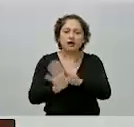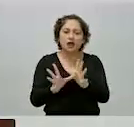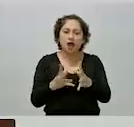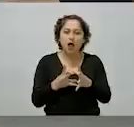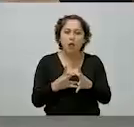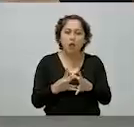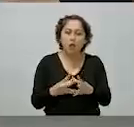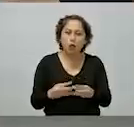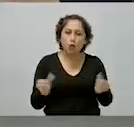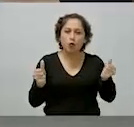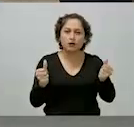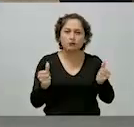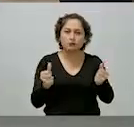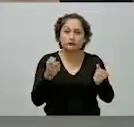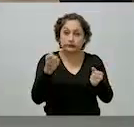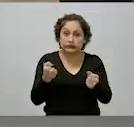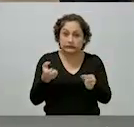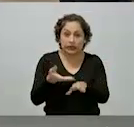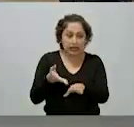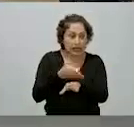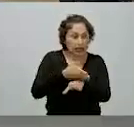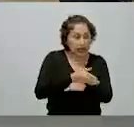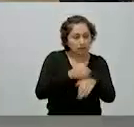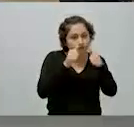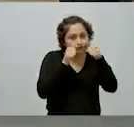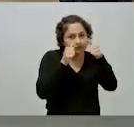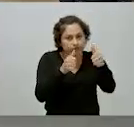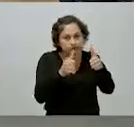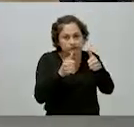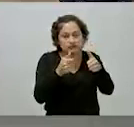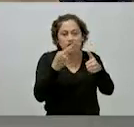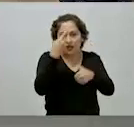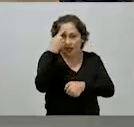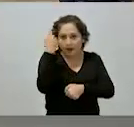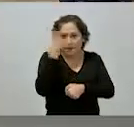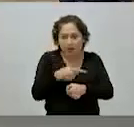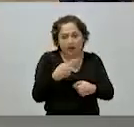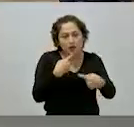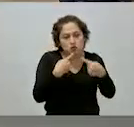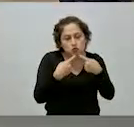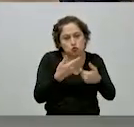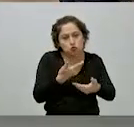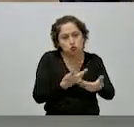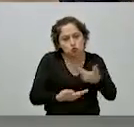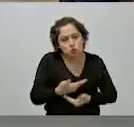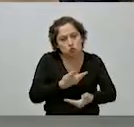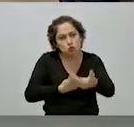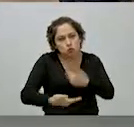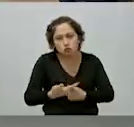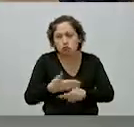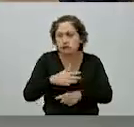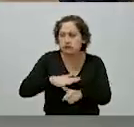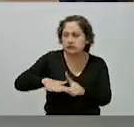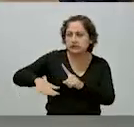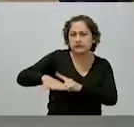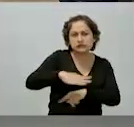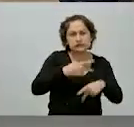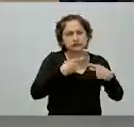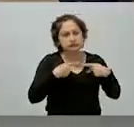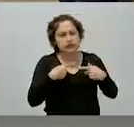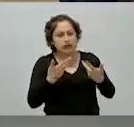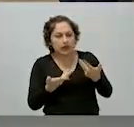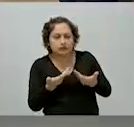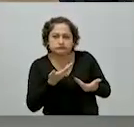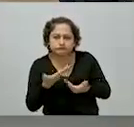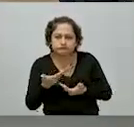para conciliar intereses y